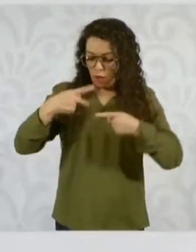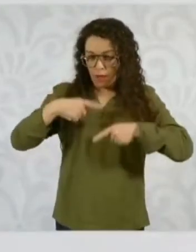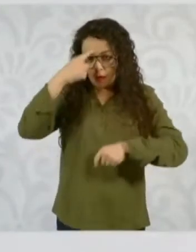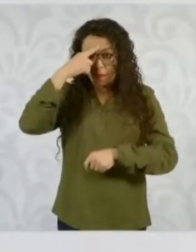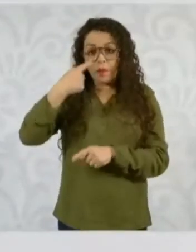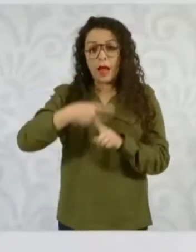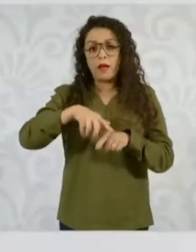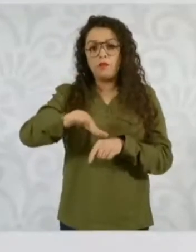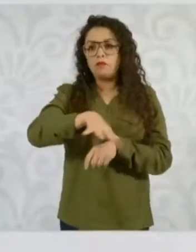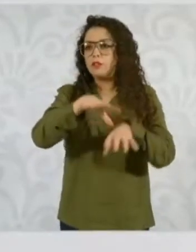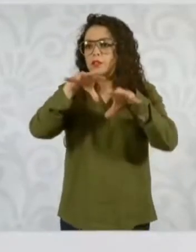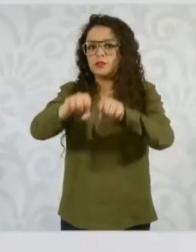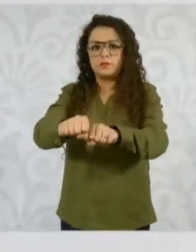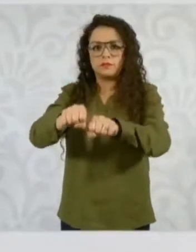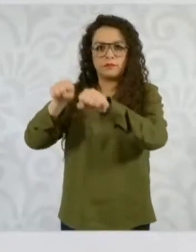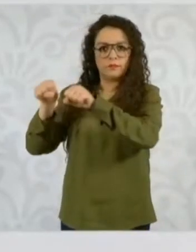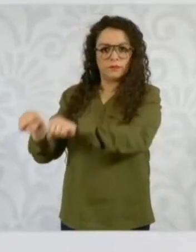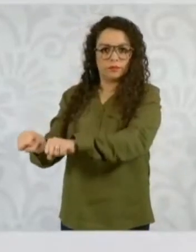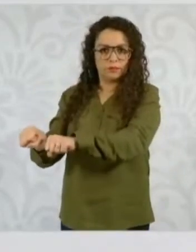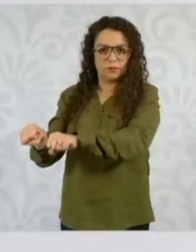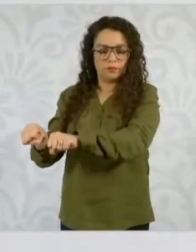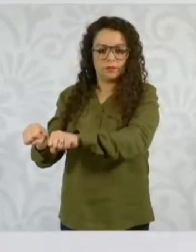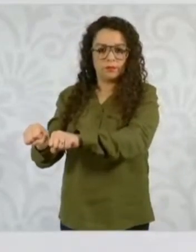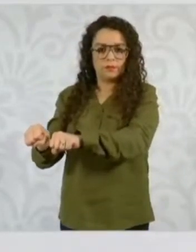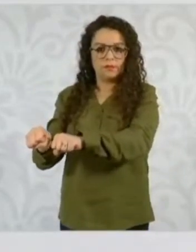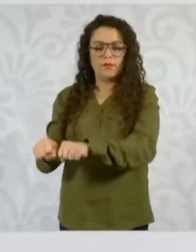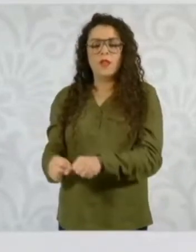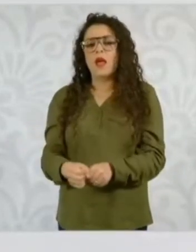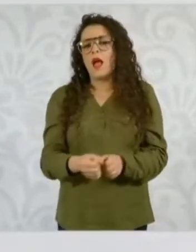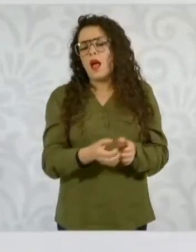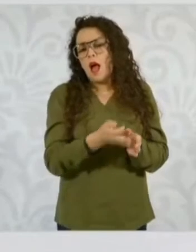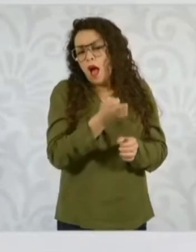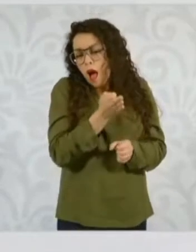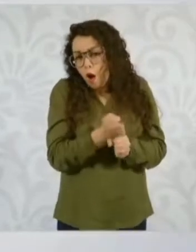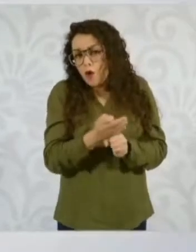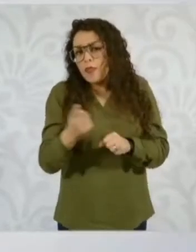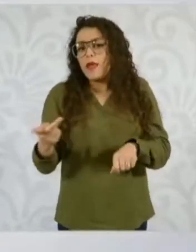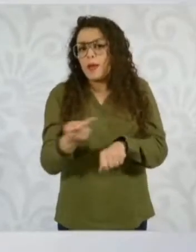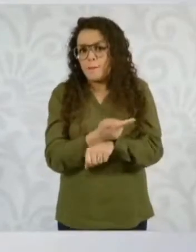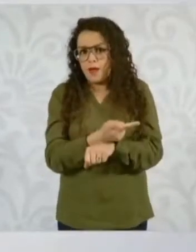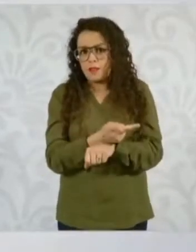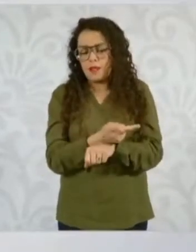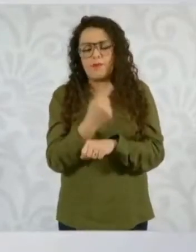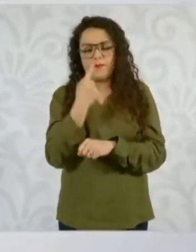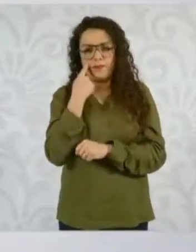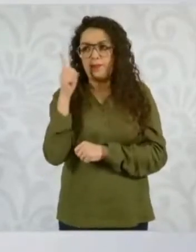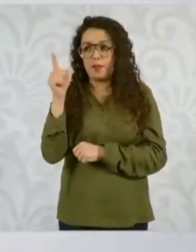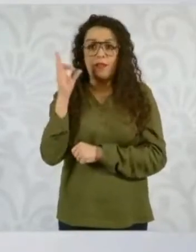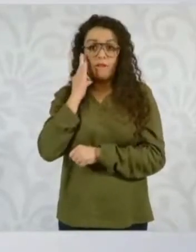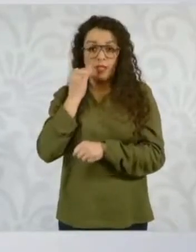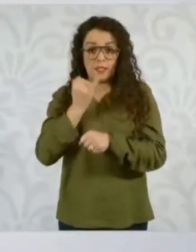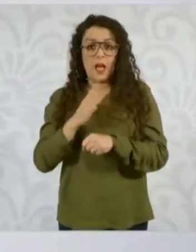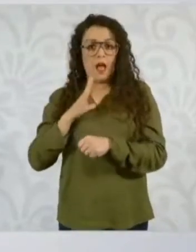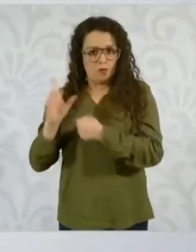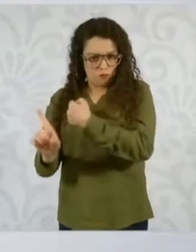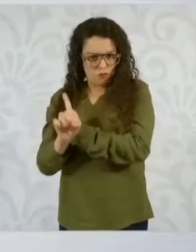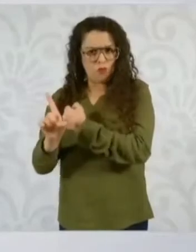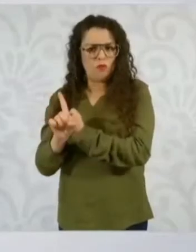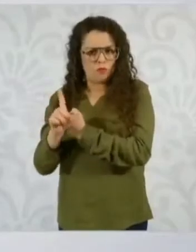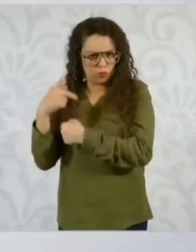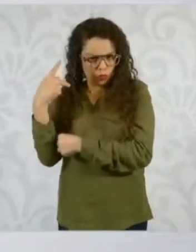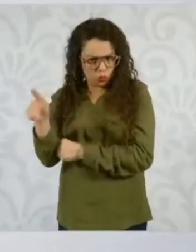¿Qué es lo que ha pasado hasta ahora? Además de que las fiscalías tienen sus propios problemas, se